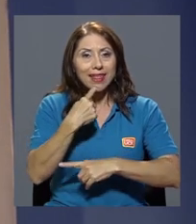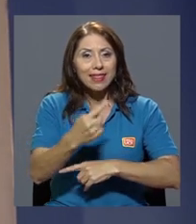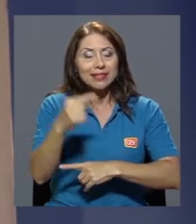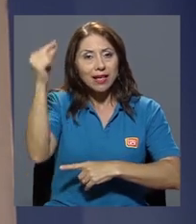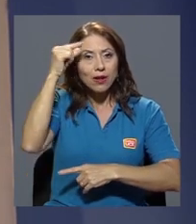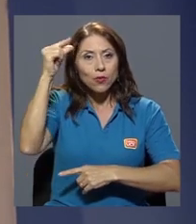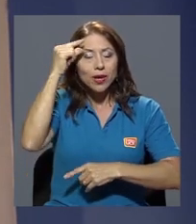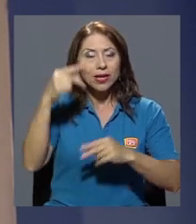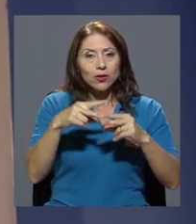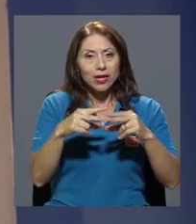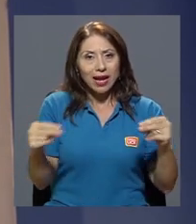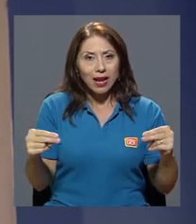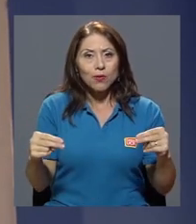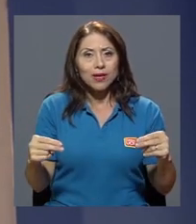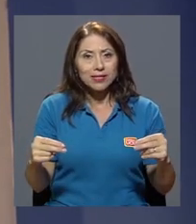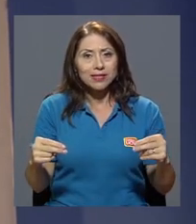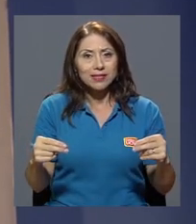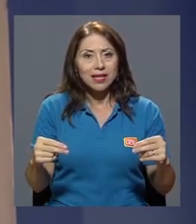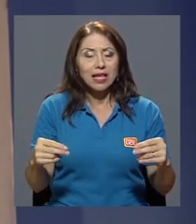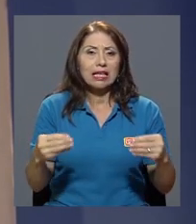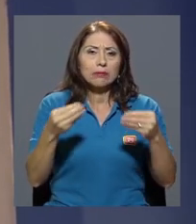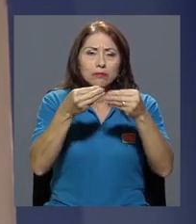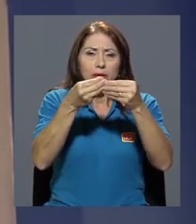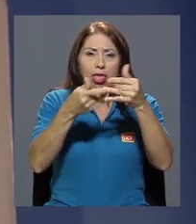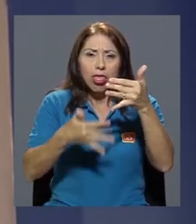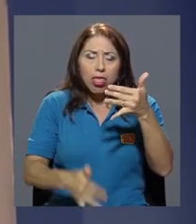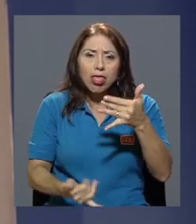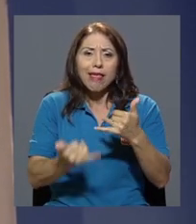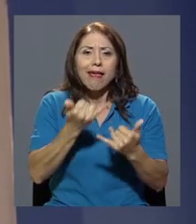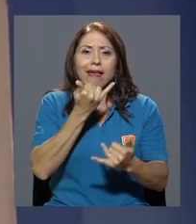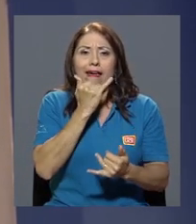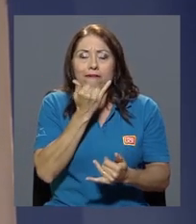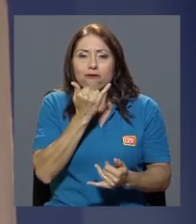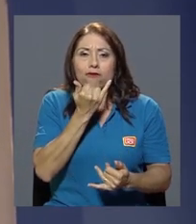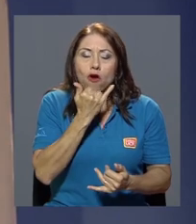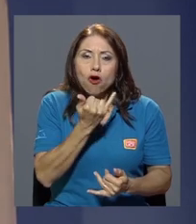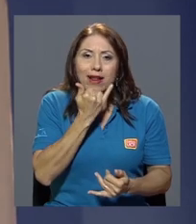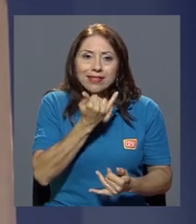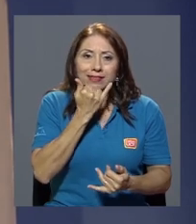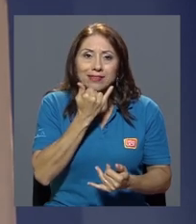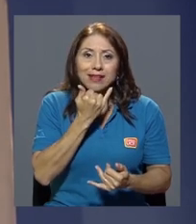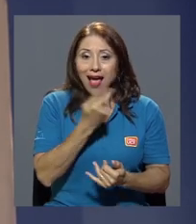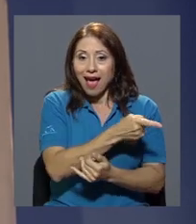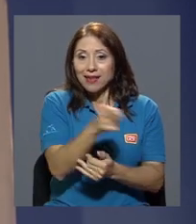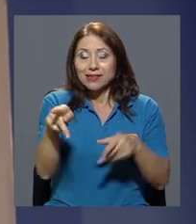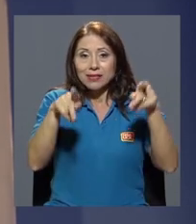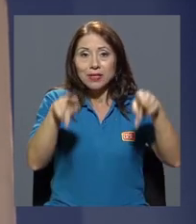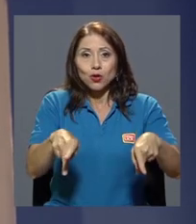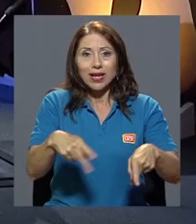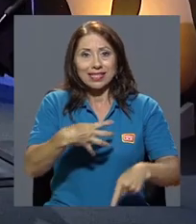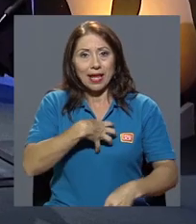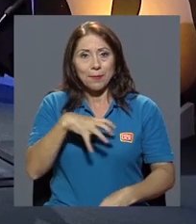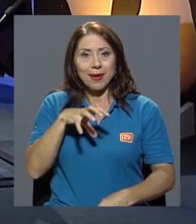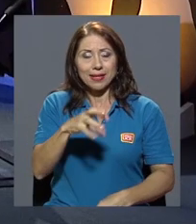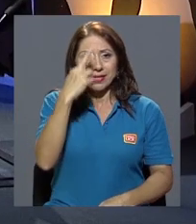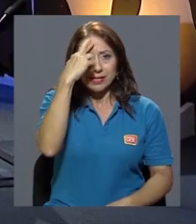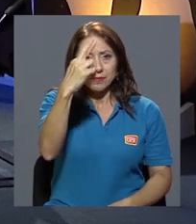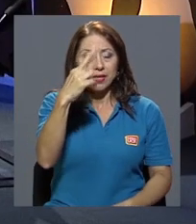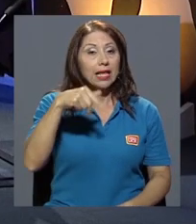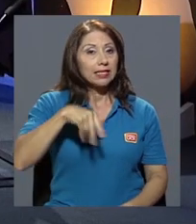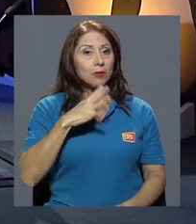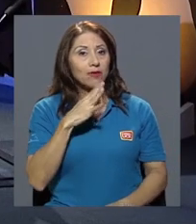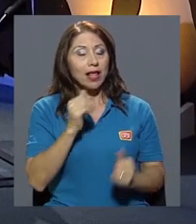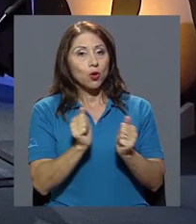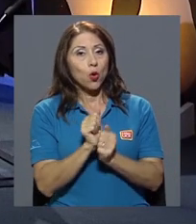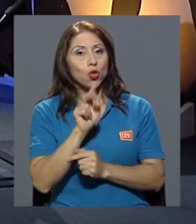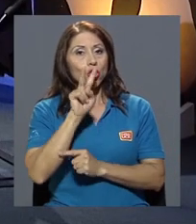gobierno nicaragüense la gran cantidad de errores que comete en una ciudadanía que merece respeto. Estamos hablando